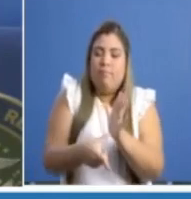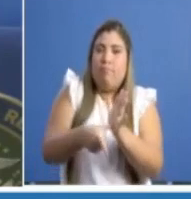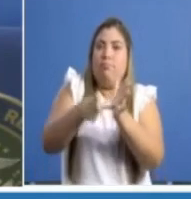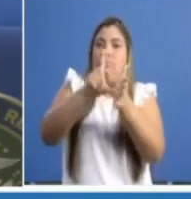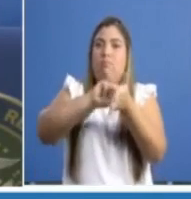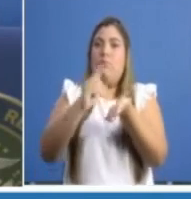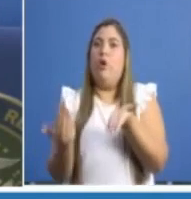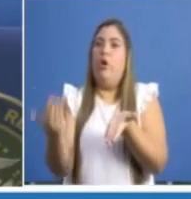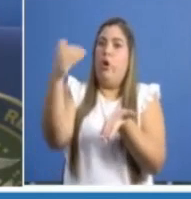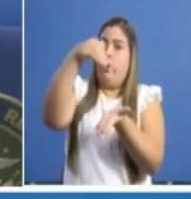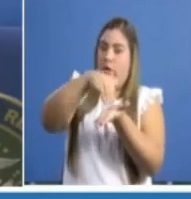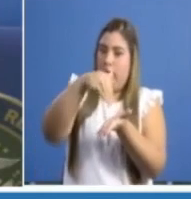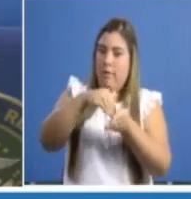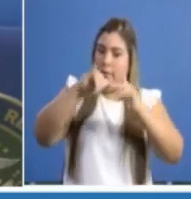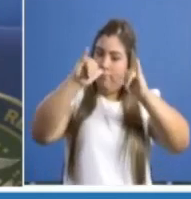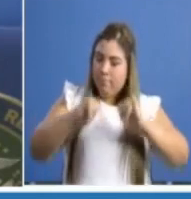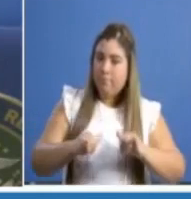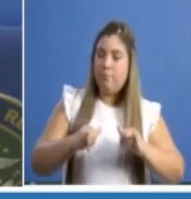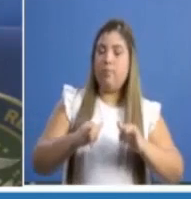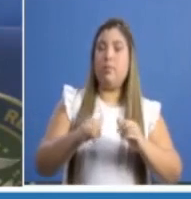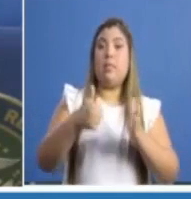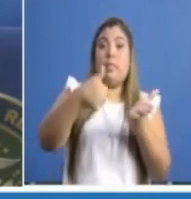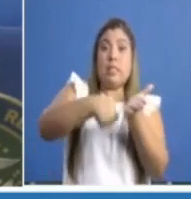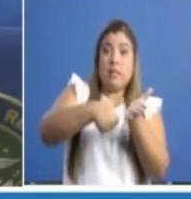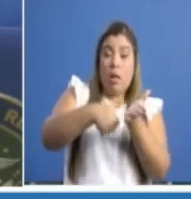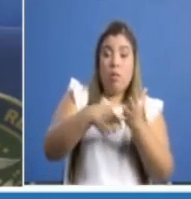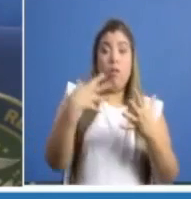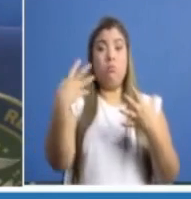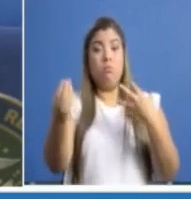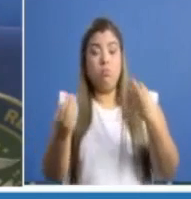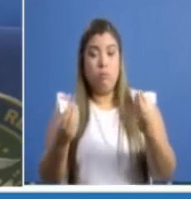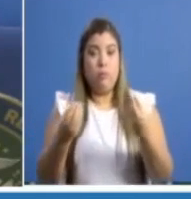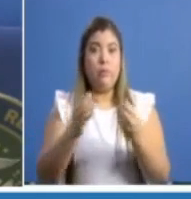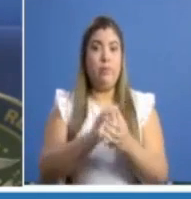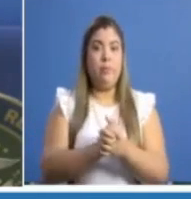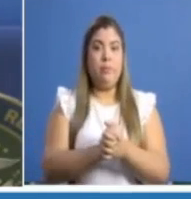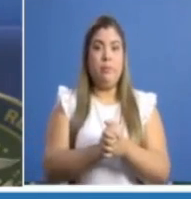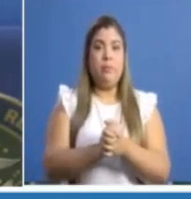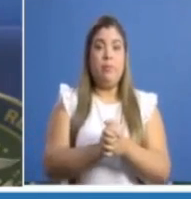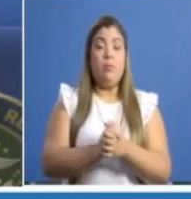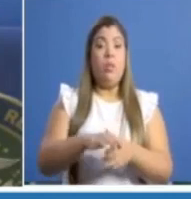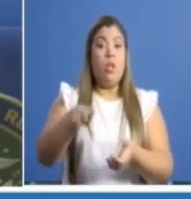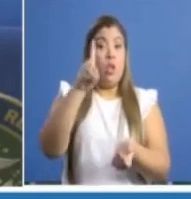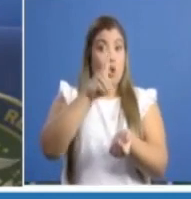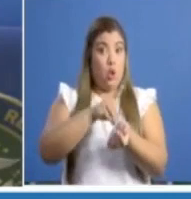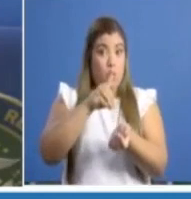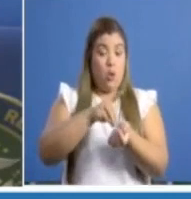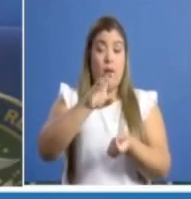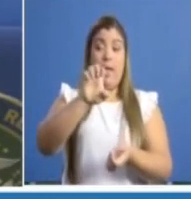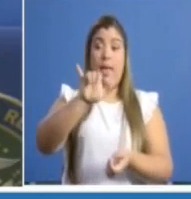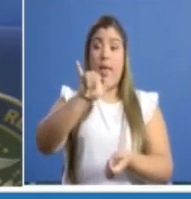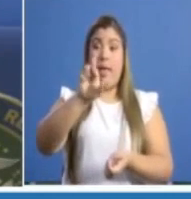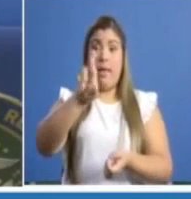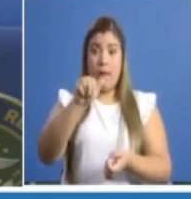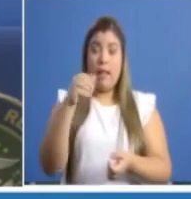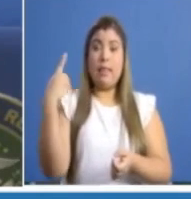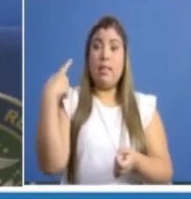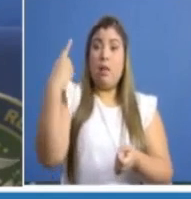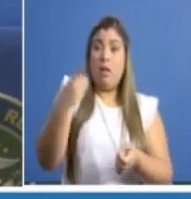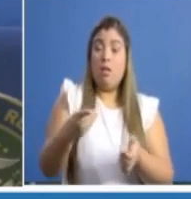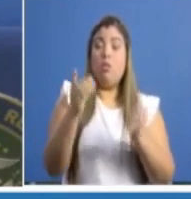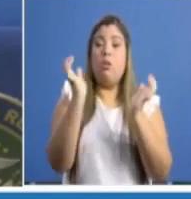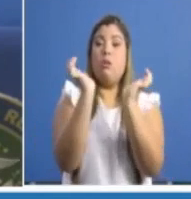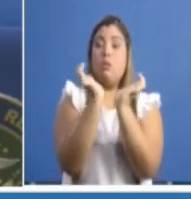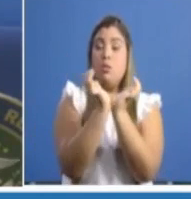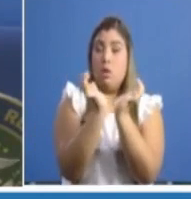su equipo de trabajo, la Ministra Consejera, Eira Ruiz, el Director de la Caja del Seguro Social,